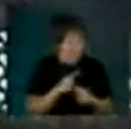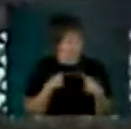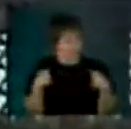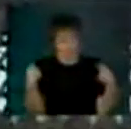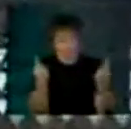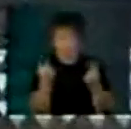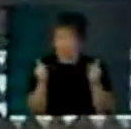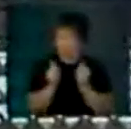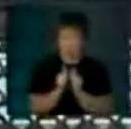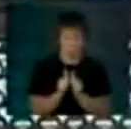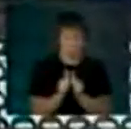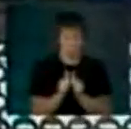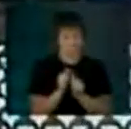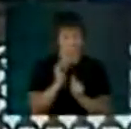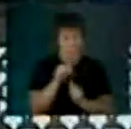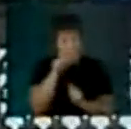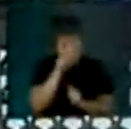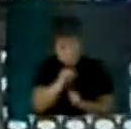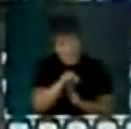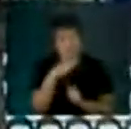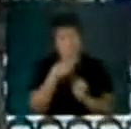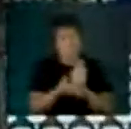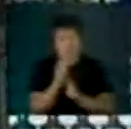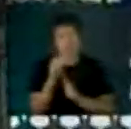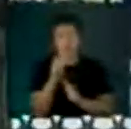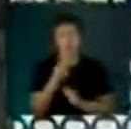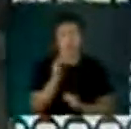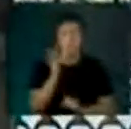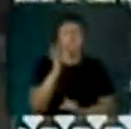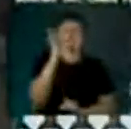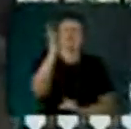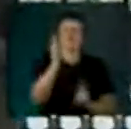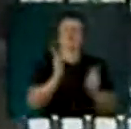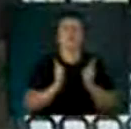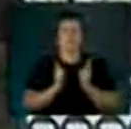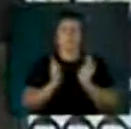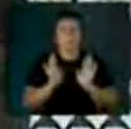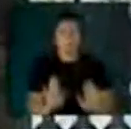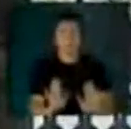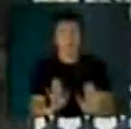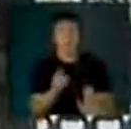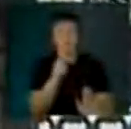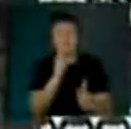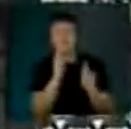y después enfrentar las consecuencias entre todos.